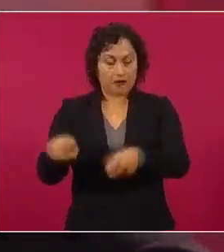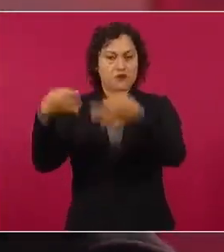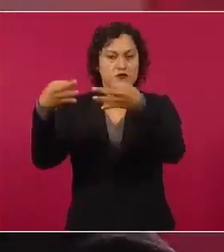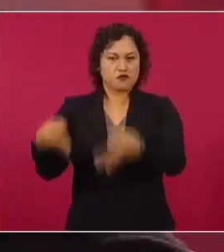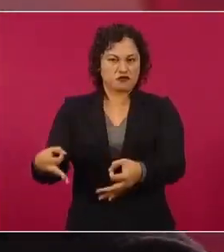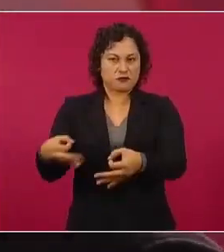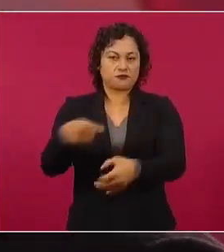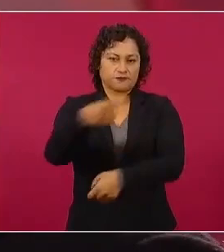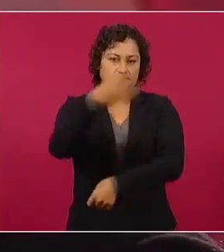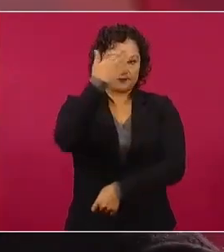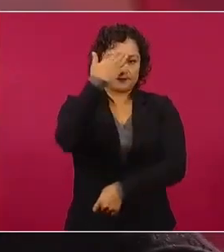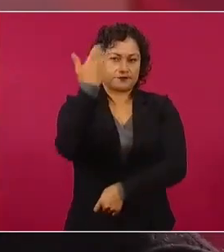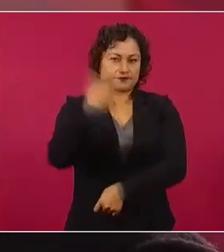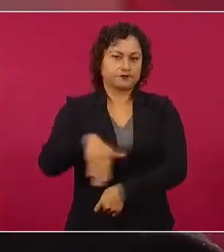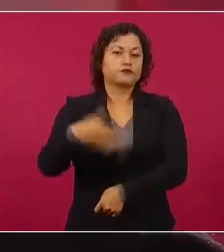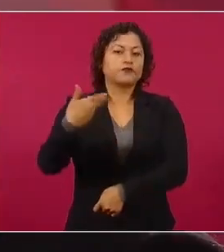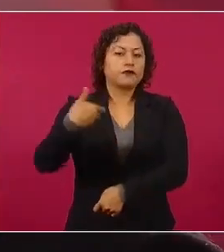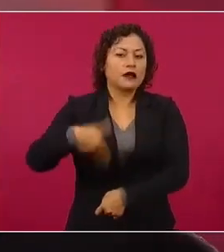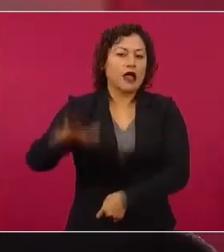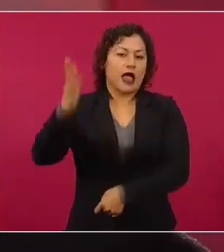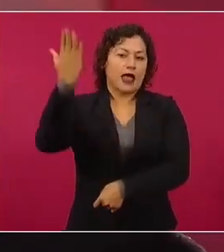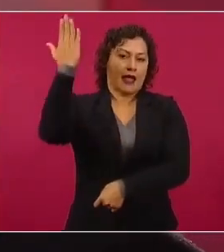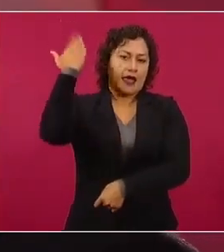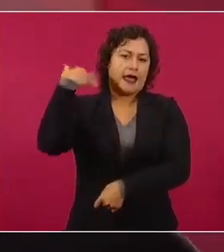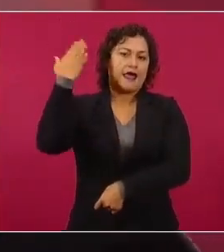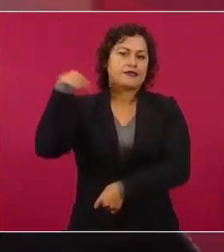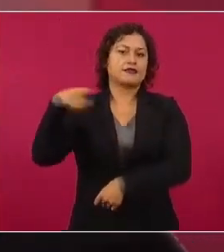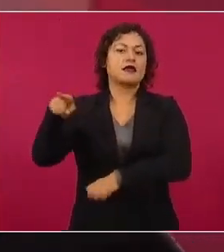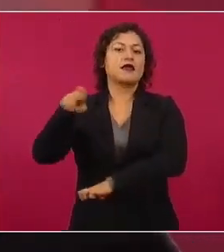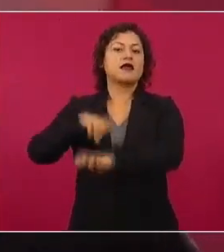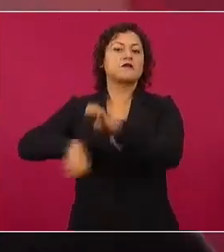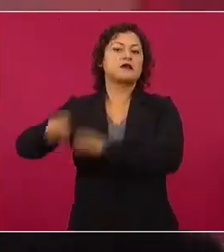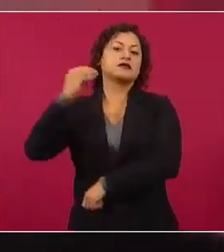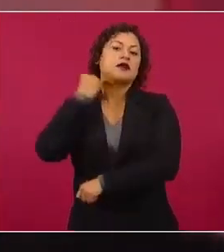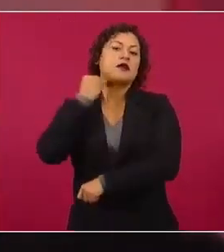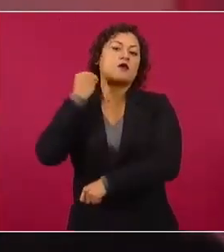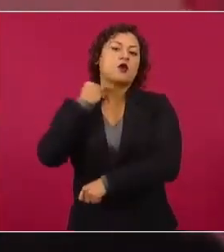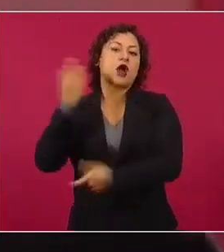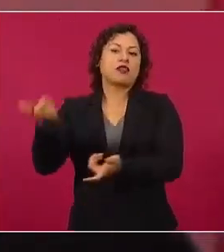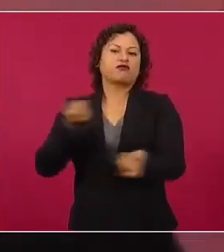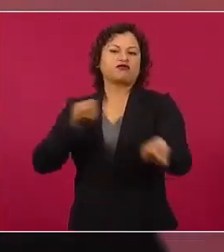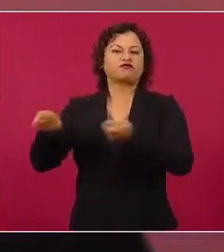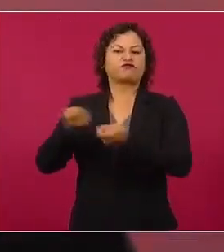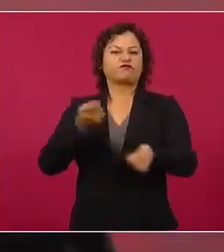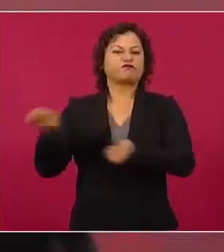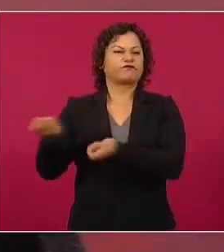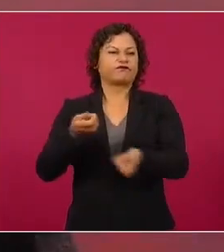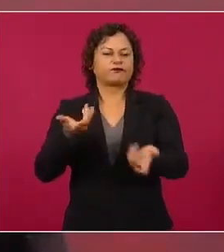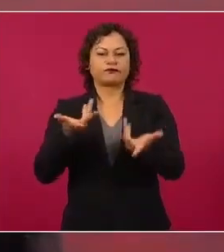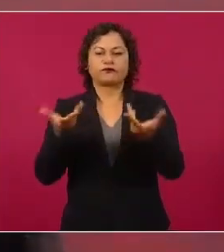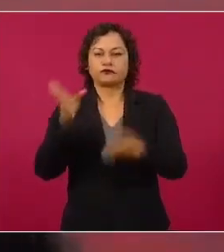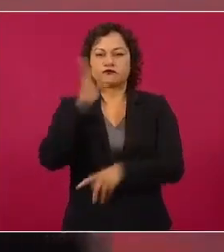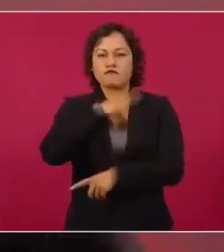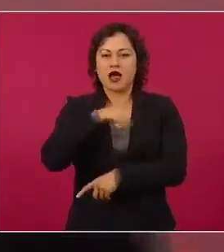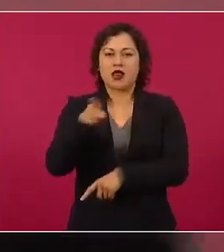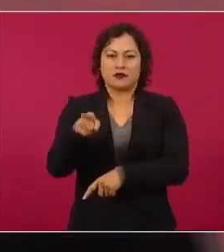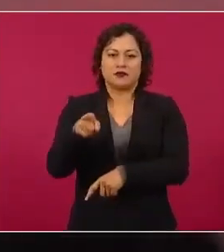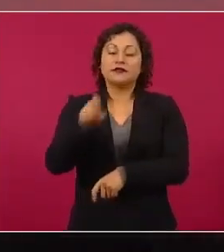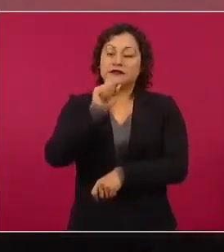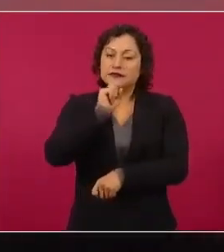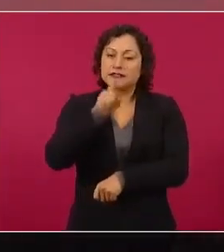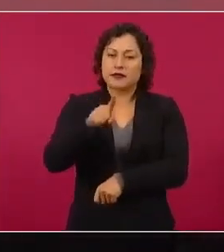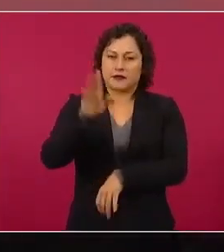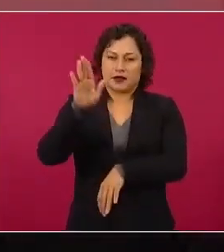abogados de las empresas dominaban y no había defensa también o había